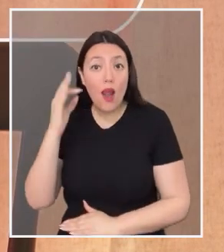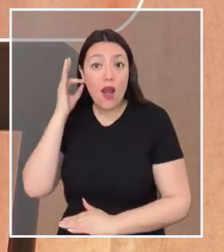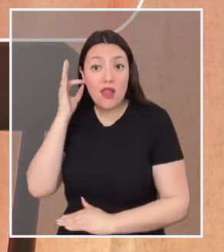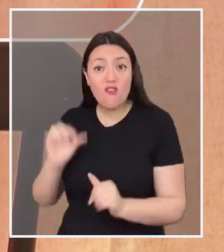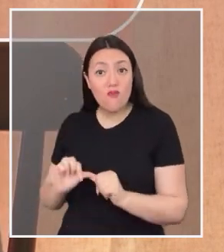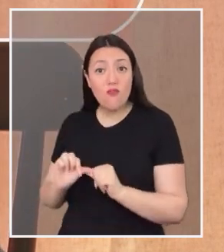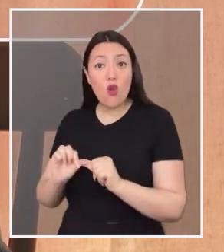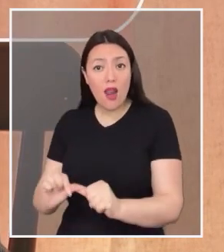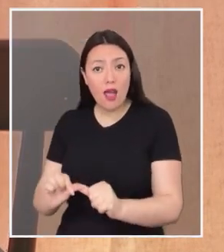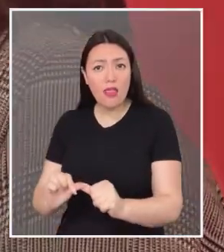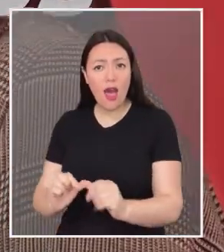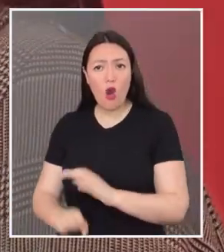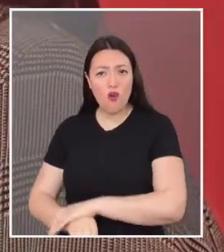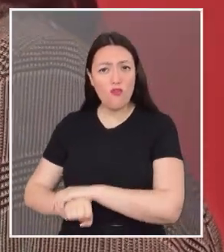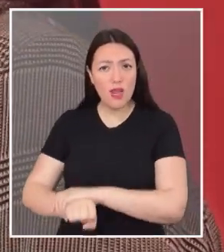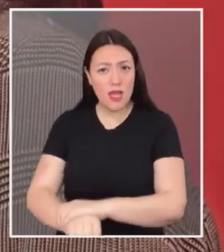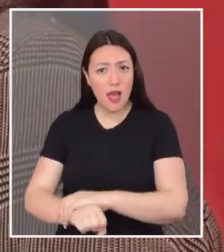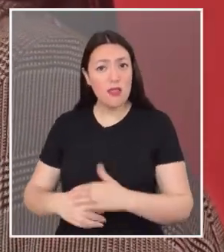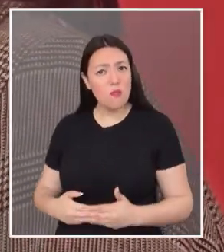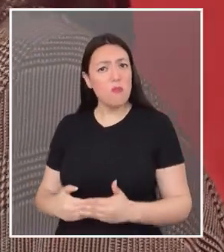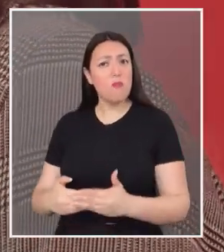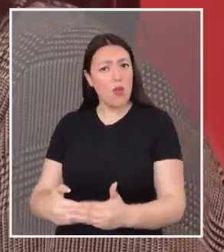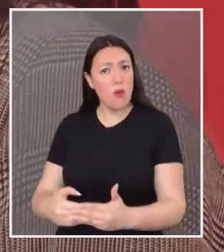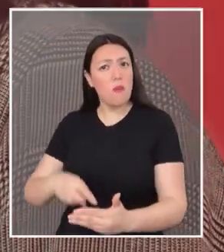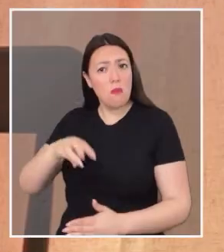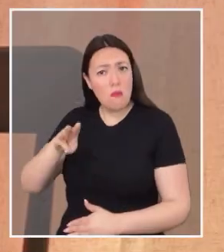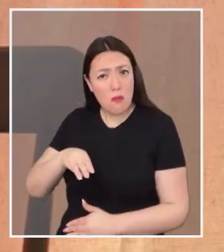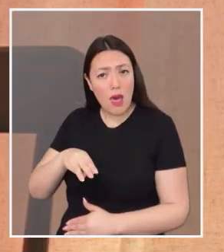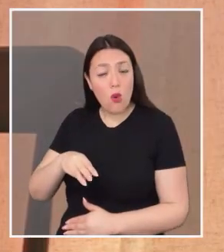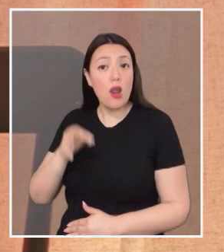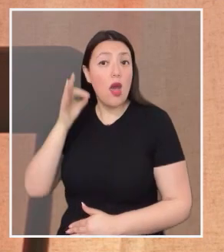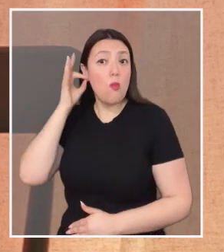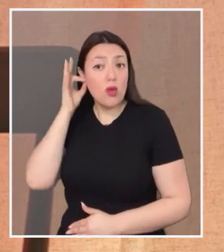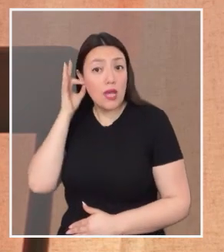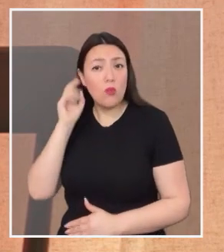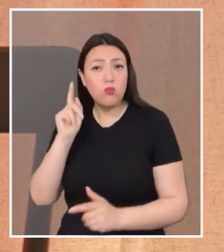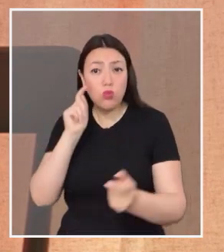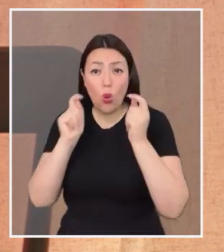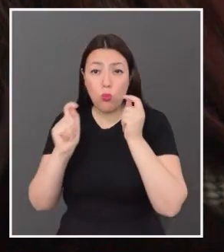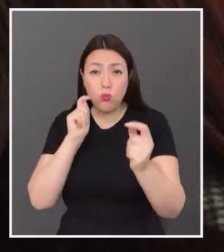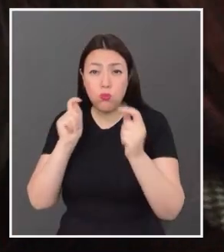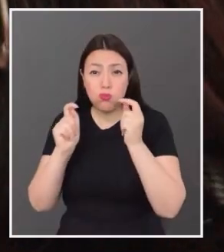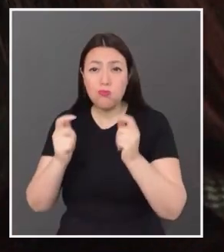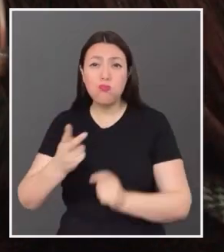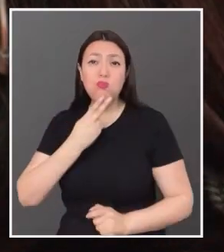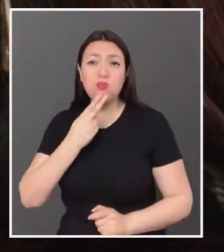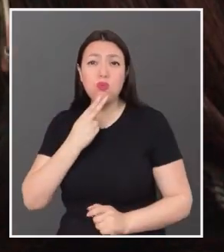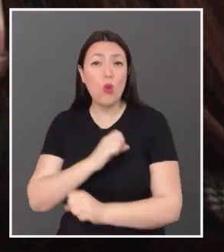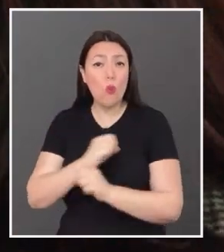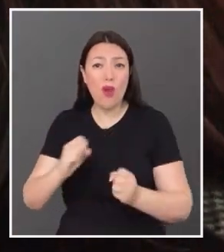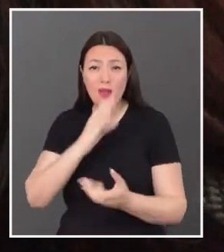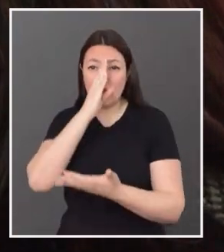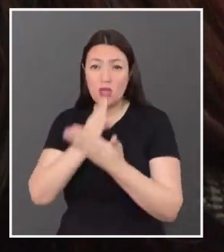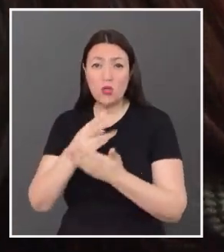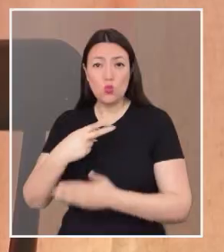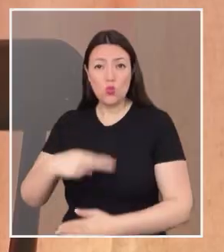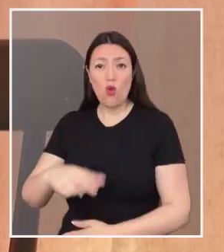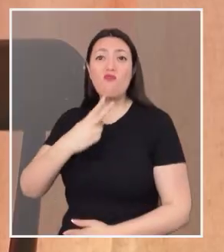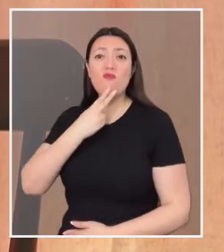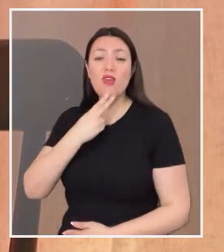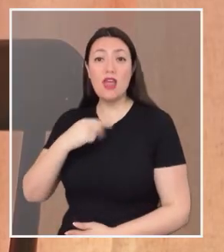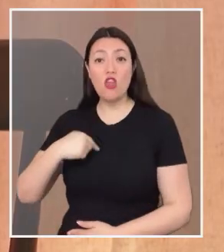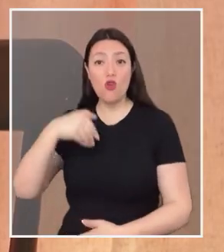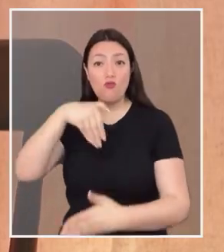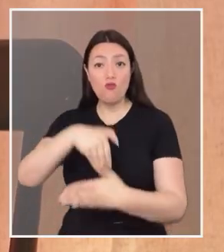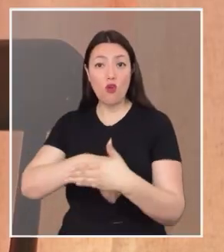violada Estaría obligada a ser madre O que una mujer embarazada en riesgo vital No pueda decidir por su propia vida Por eso, yo